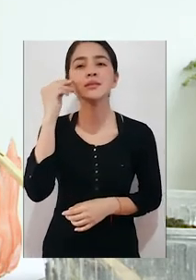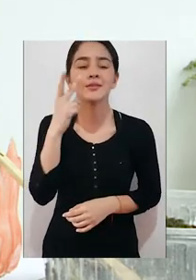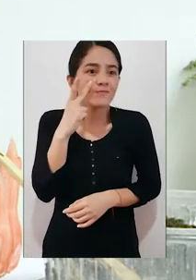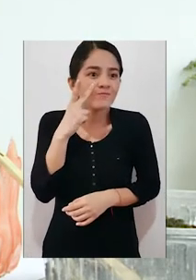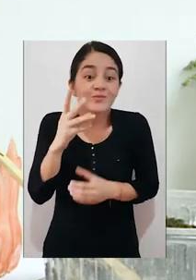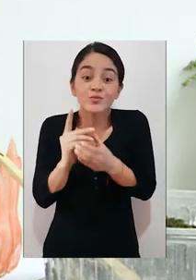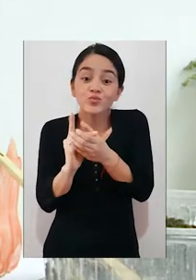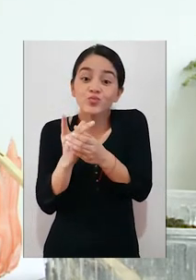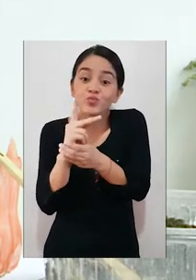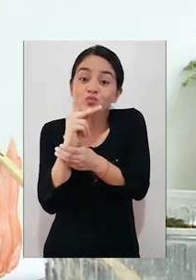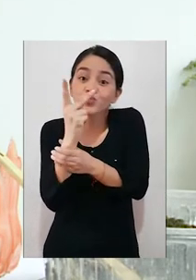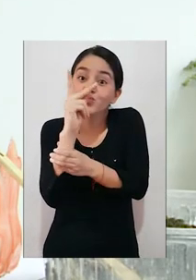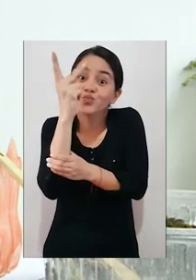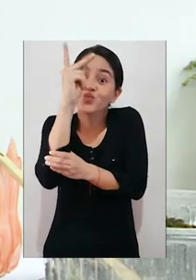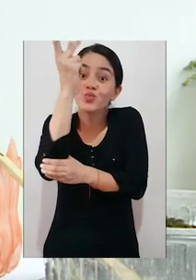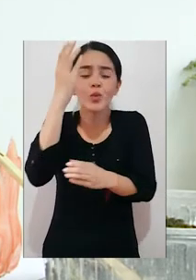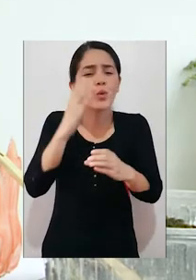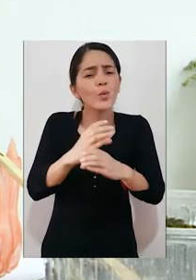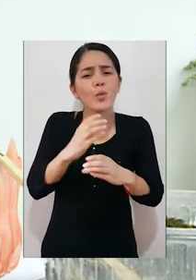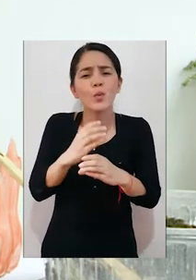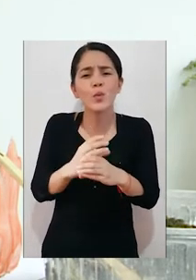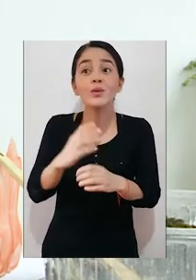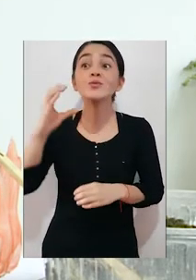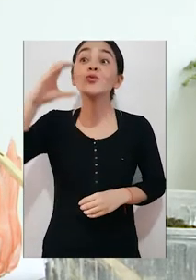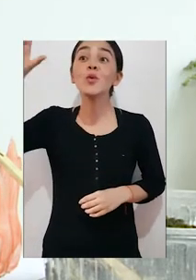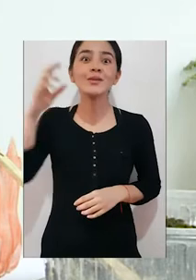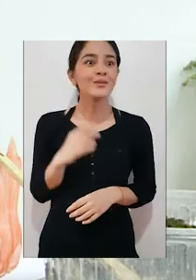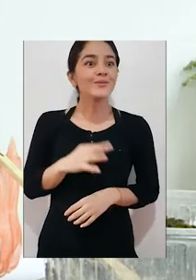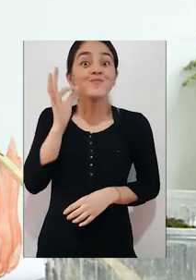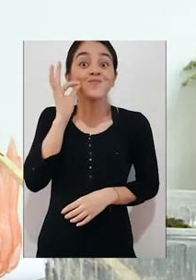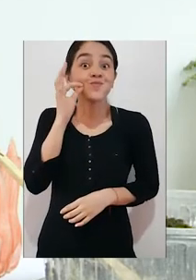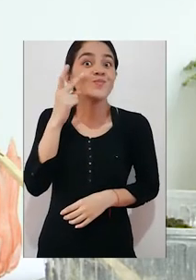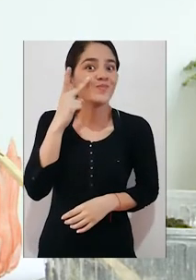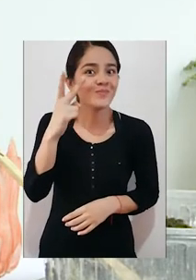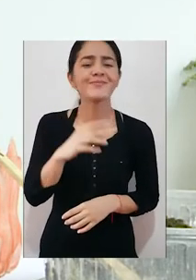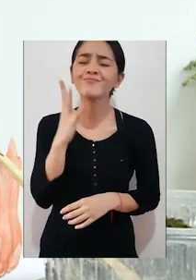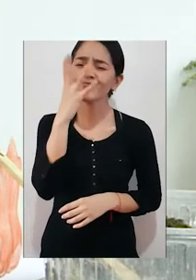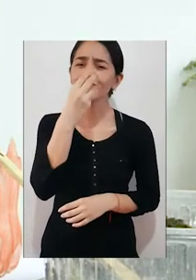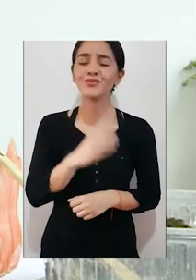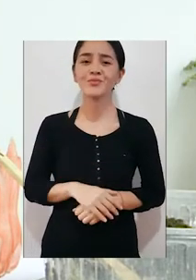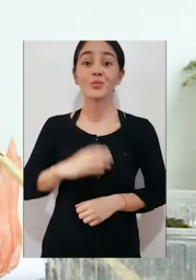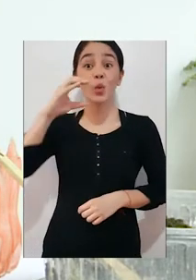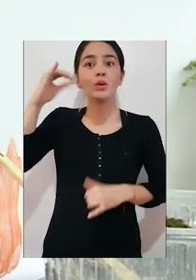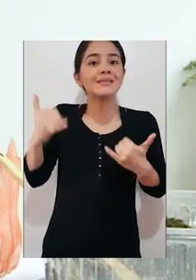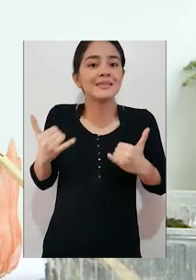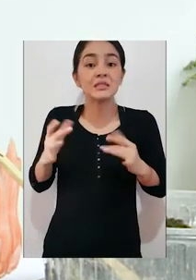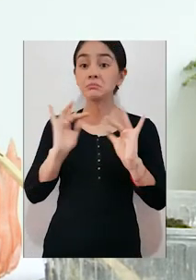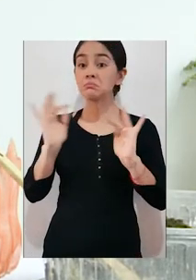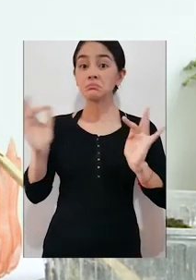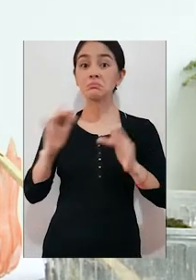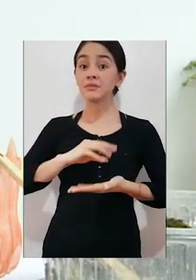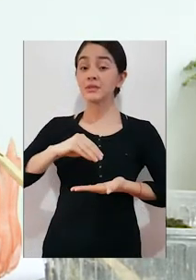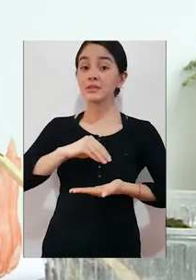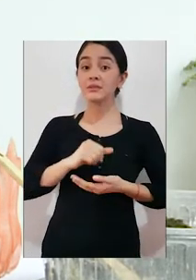crecer, cuidarlos. Y cuando estos dan frutos, es algo bastante bonito. Cuando ya nos quedemos sin semillas de chile